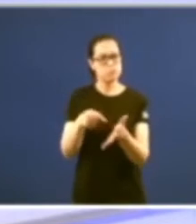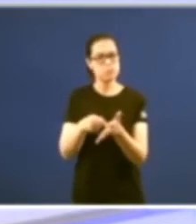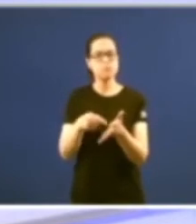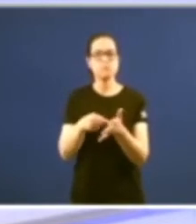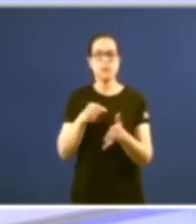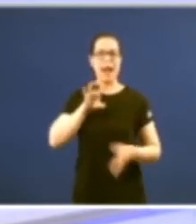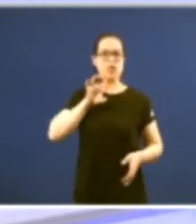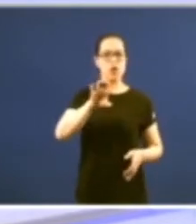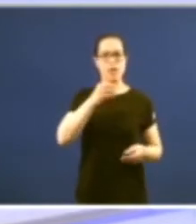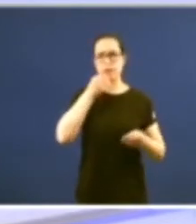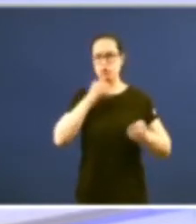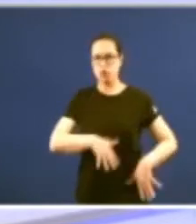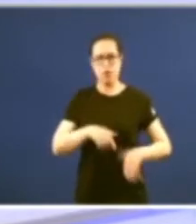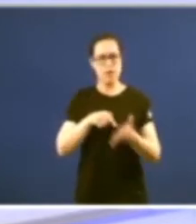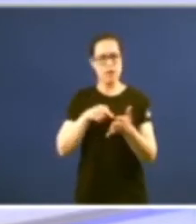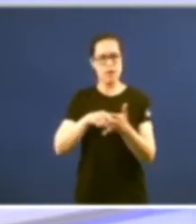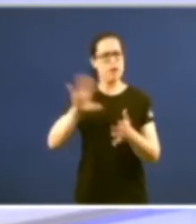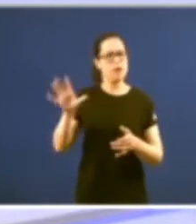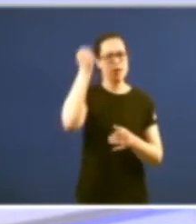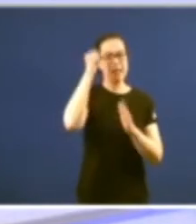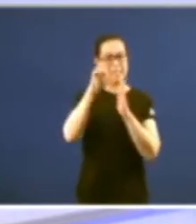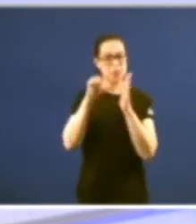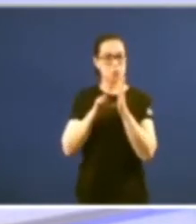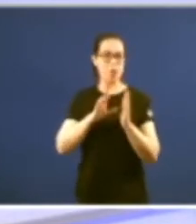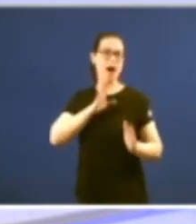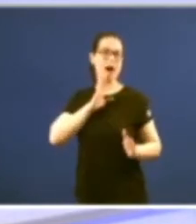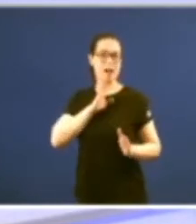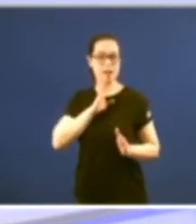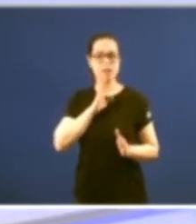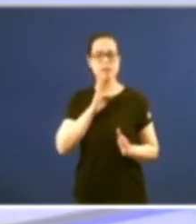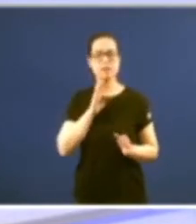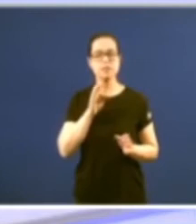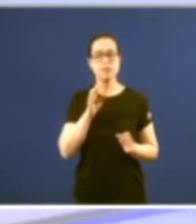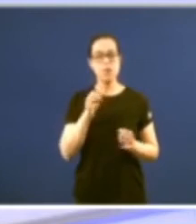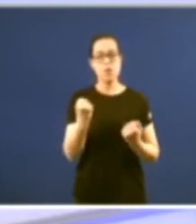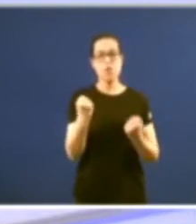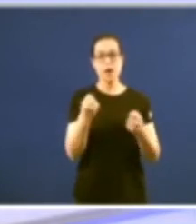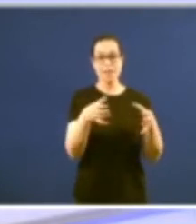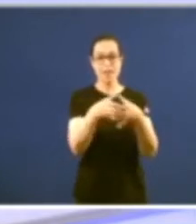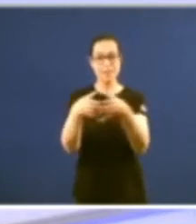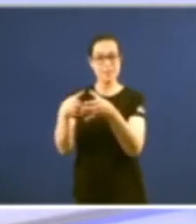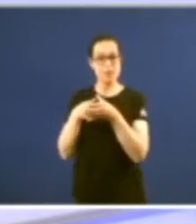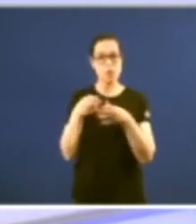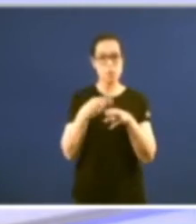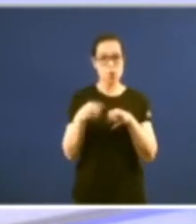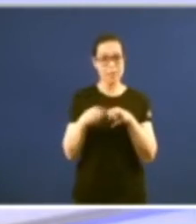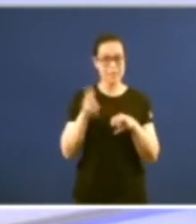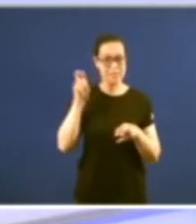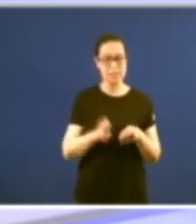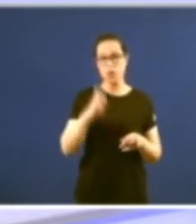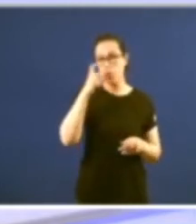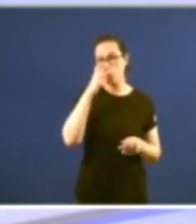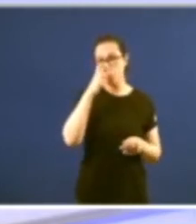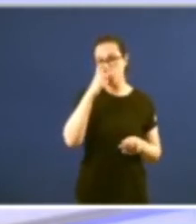históricas por recuperar os seus bellos estatutos as forzas políticas survidas das eleccións de xúnio de